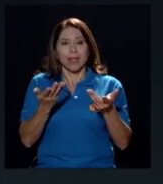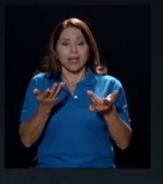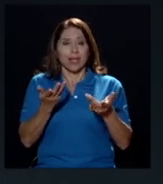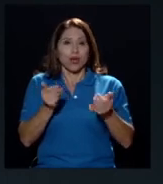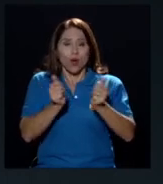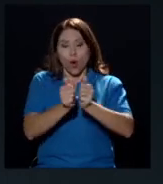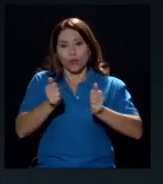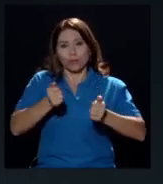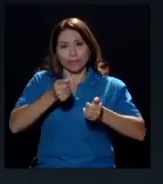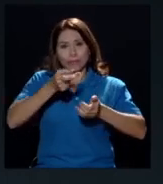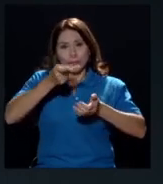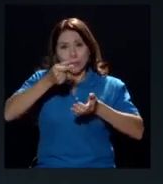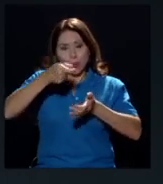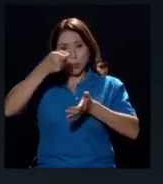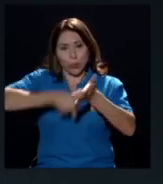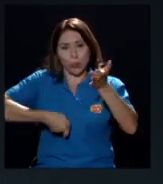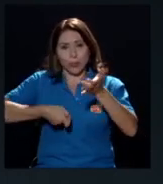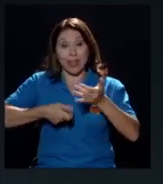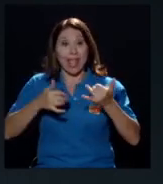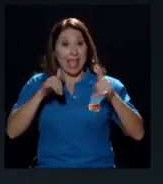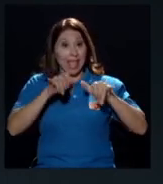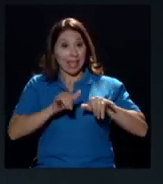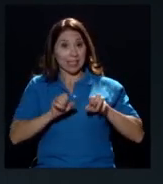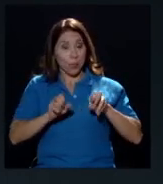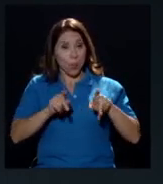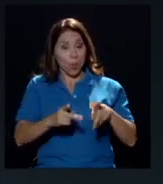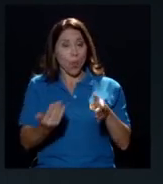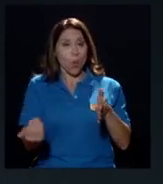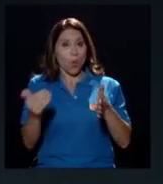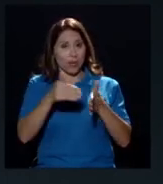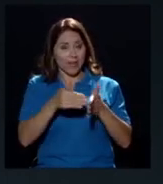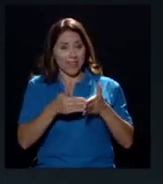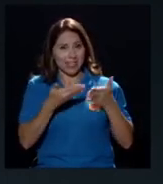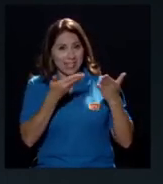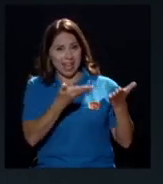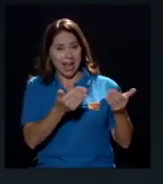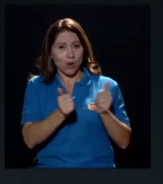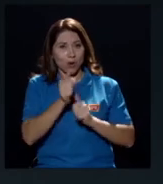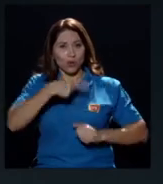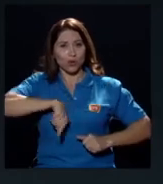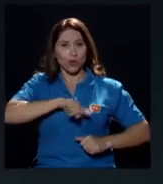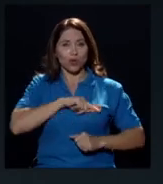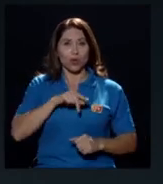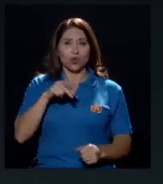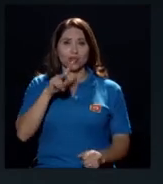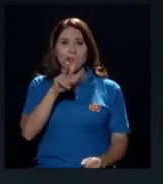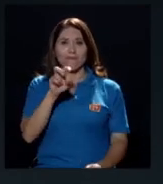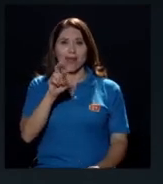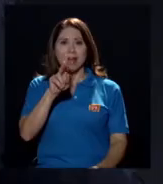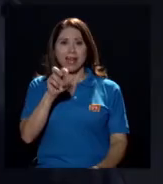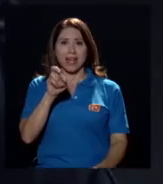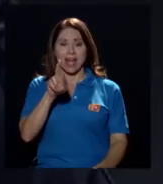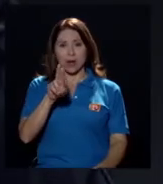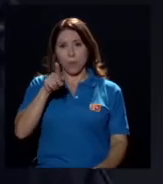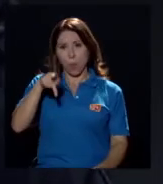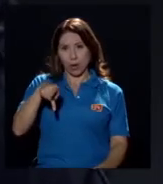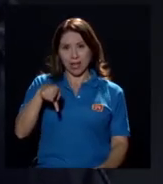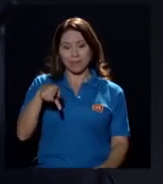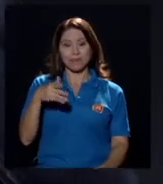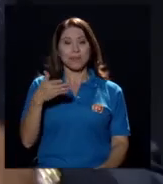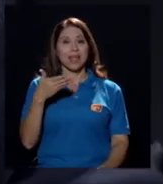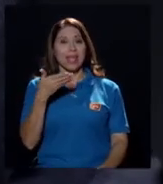Y en esta ocasión volvemos a tener con nosotros a don Berner Bolle, que